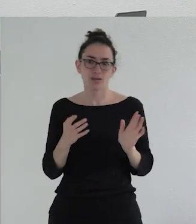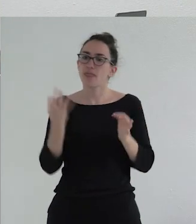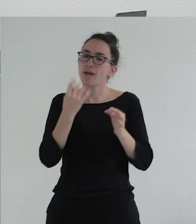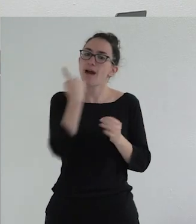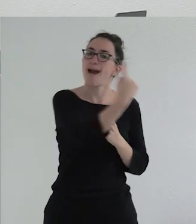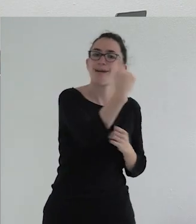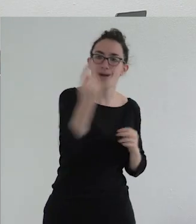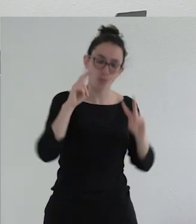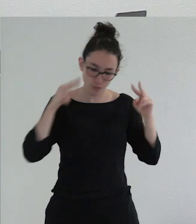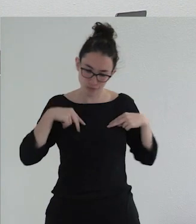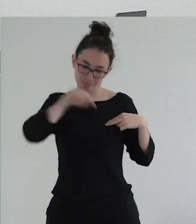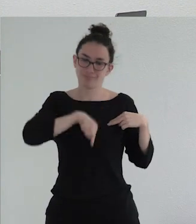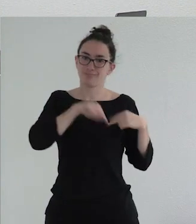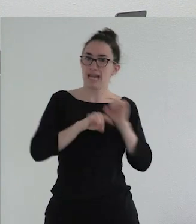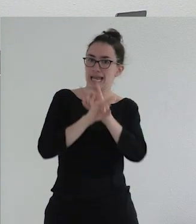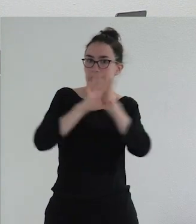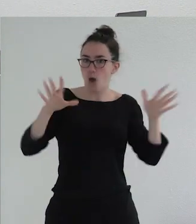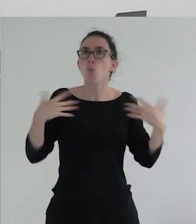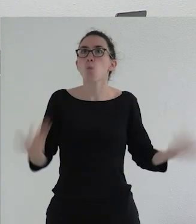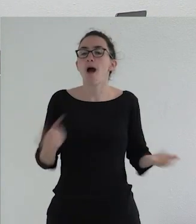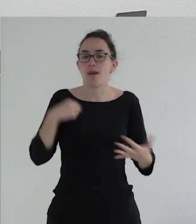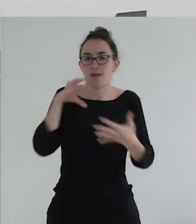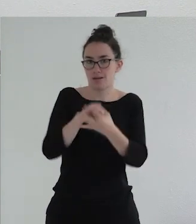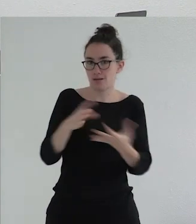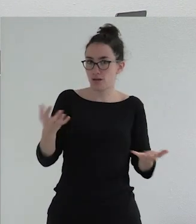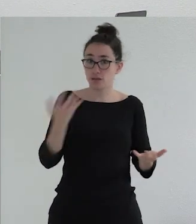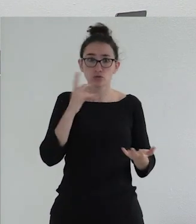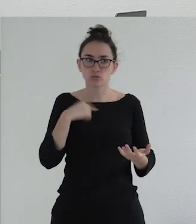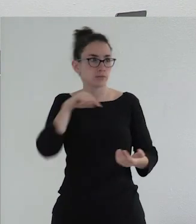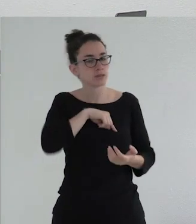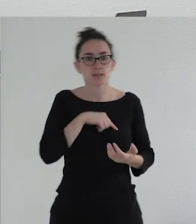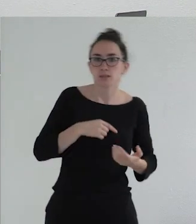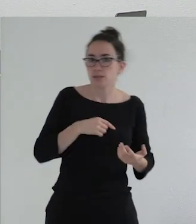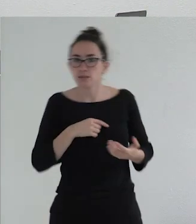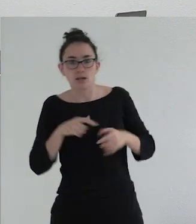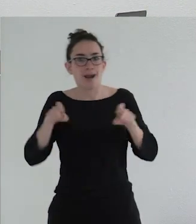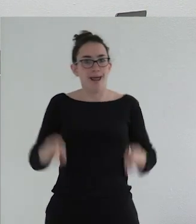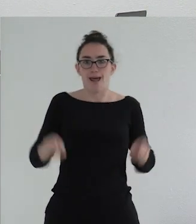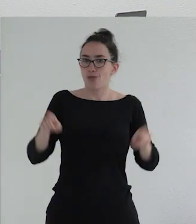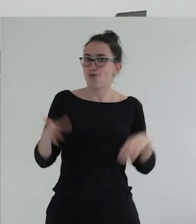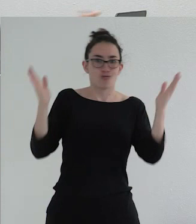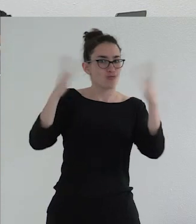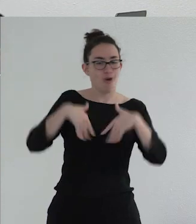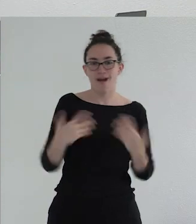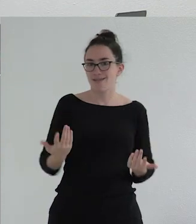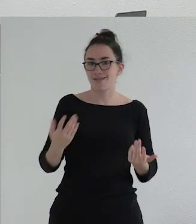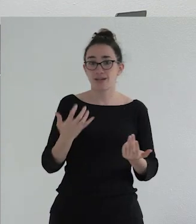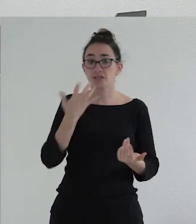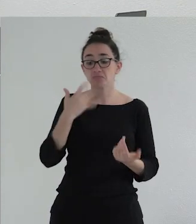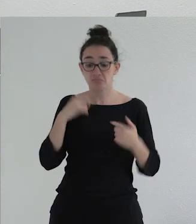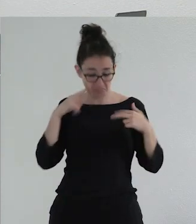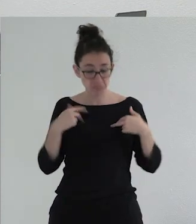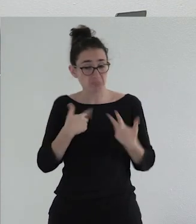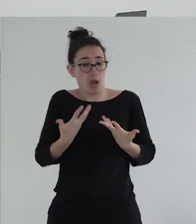Eso demuestra que, bueno, es relacional y que uno no se puede relajar. Porque si la gente estuviera relajada con esas categorías, pues no le molestaría que el de